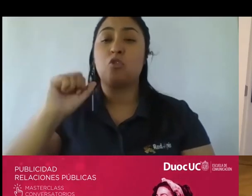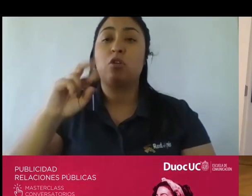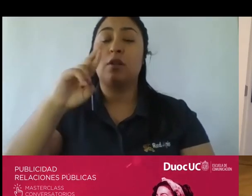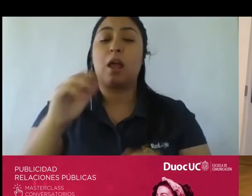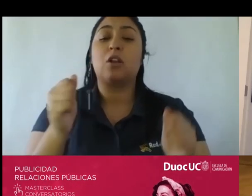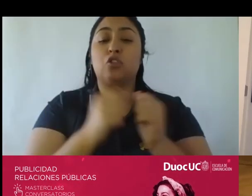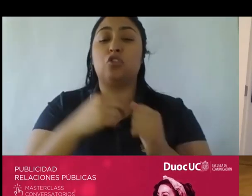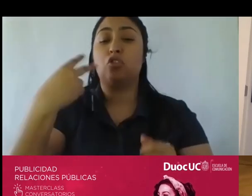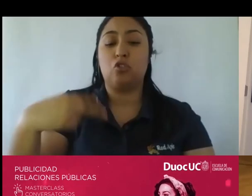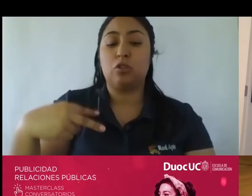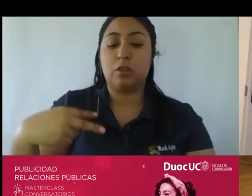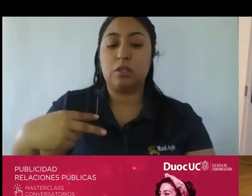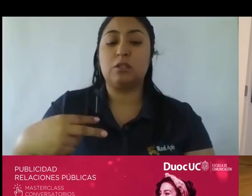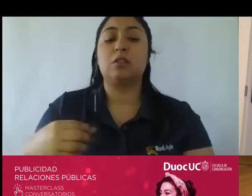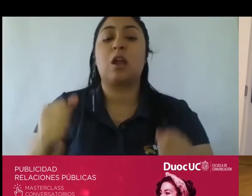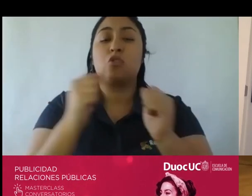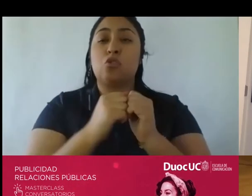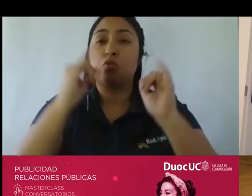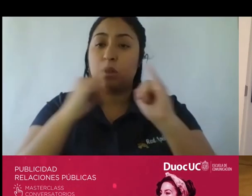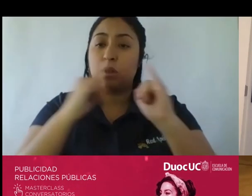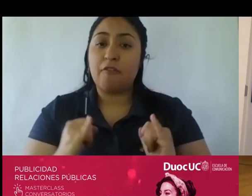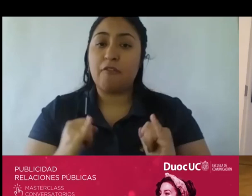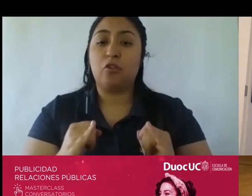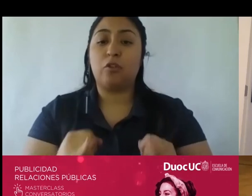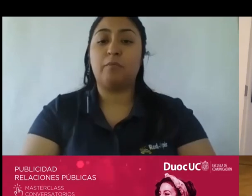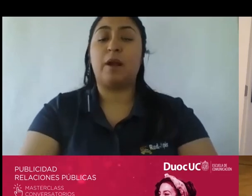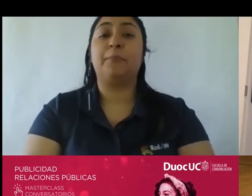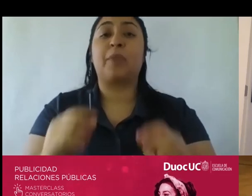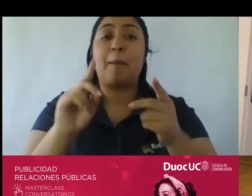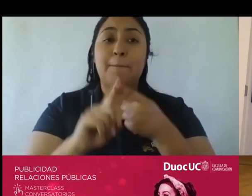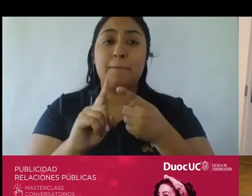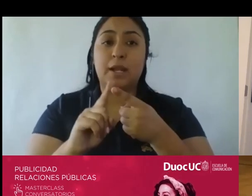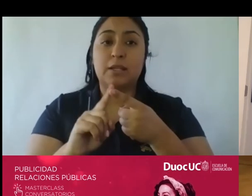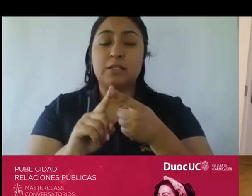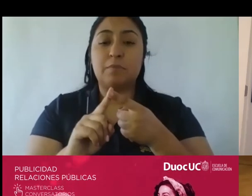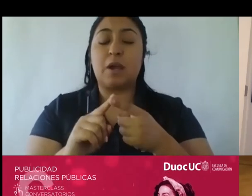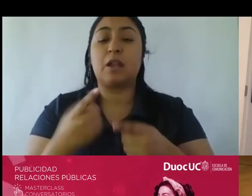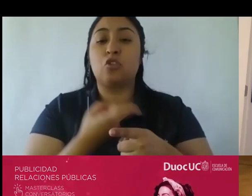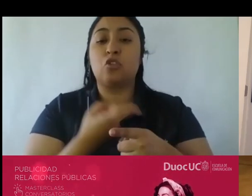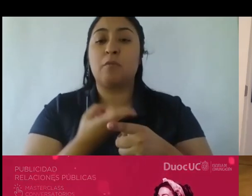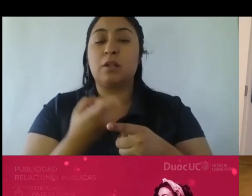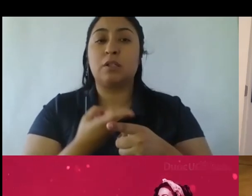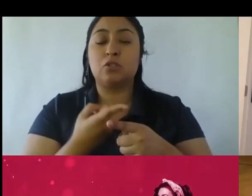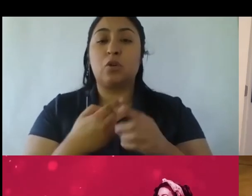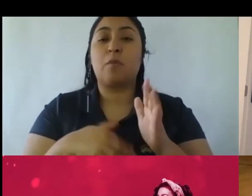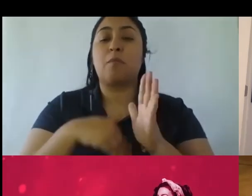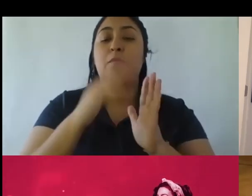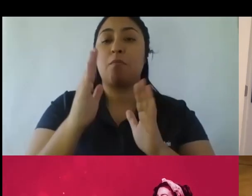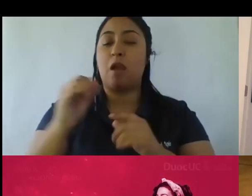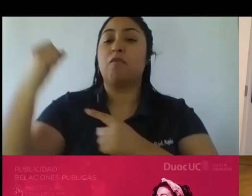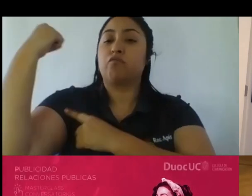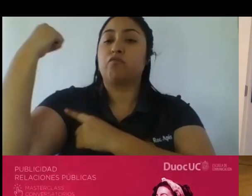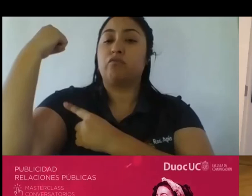una forma también de participar digamos de esta conversación mucho más robusta certera indicativa y también